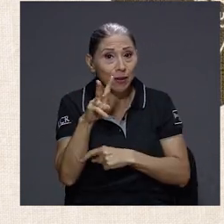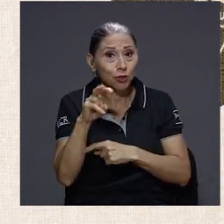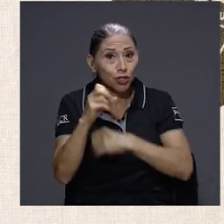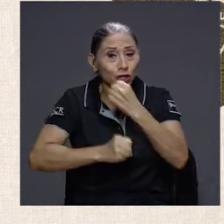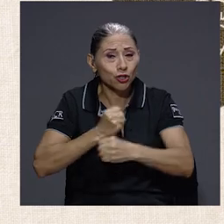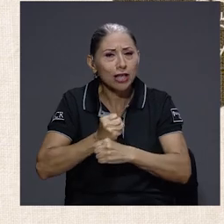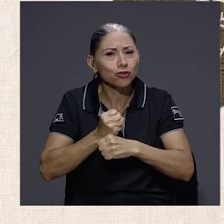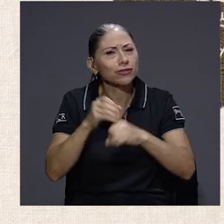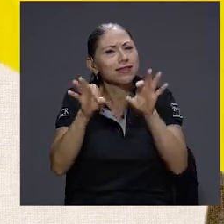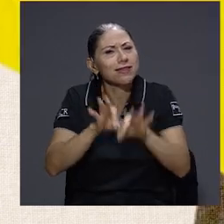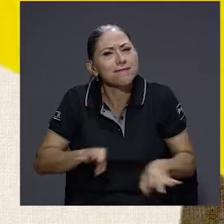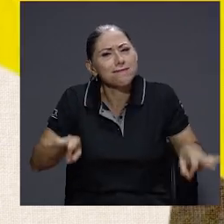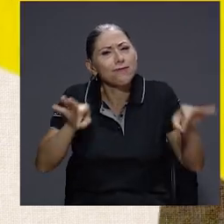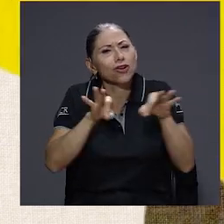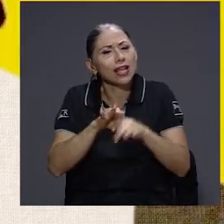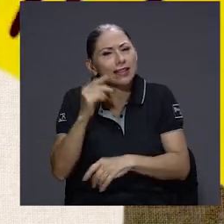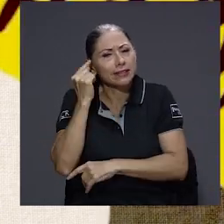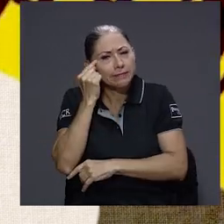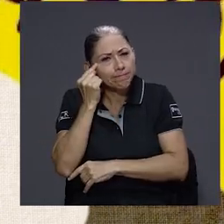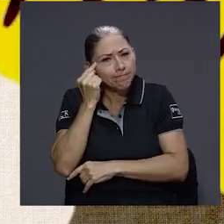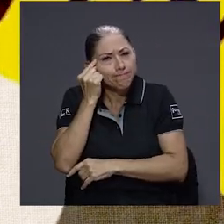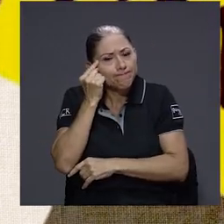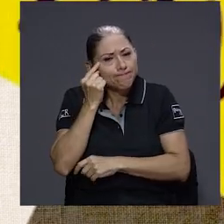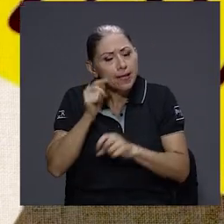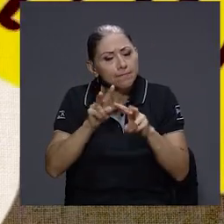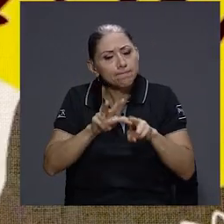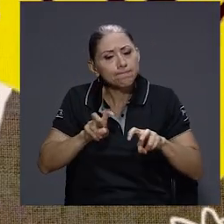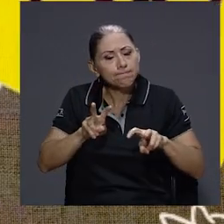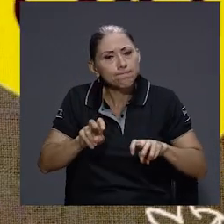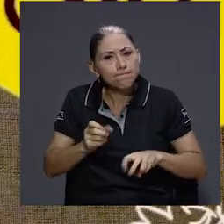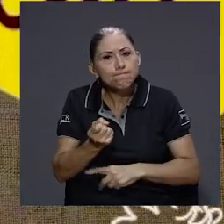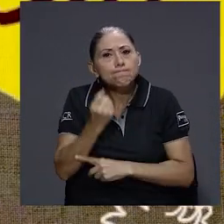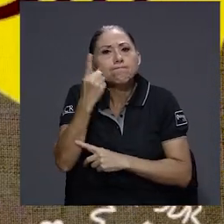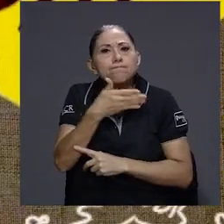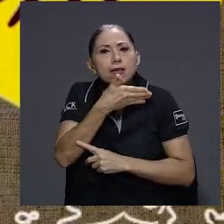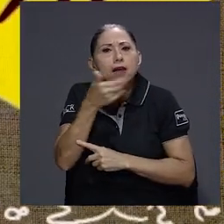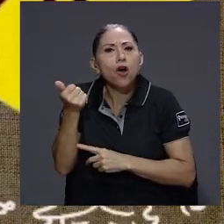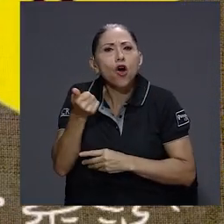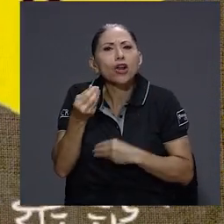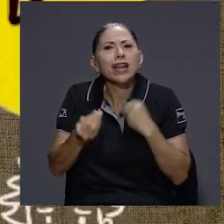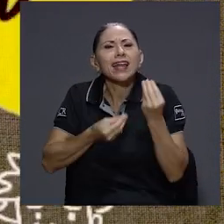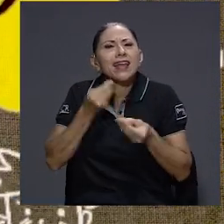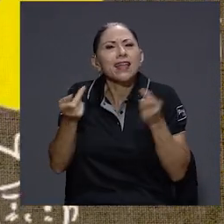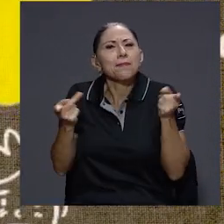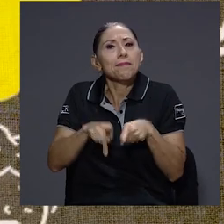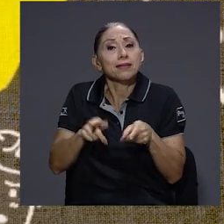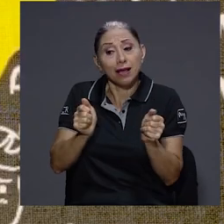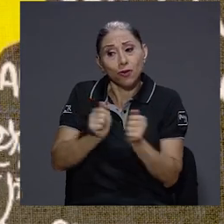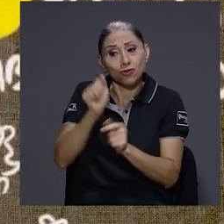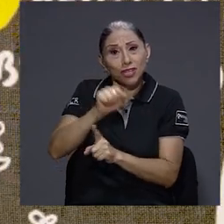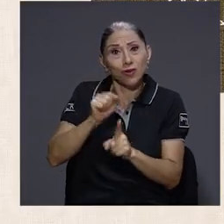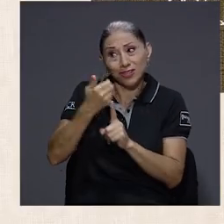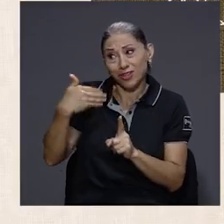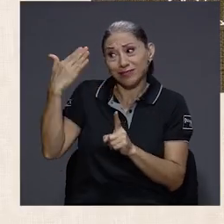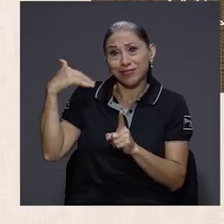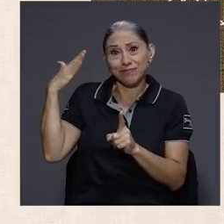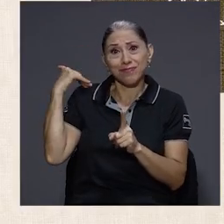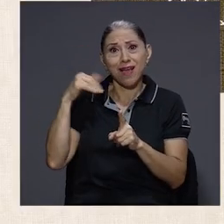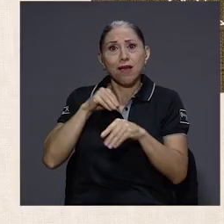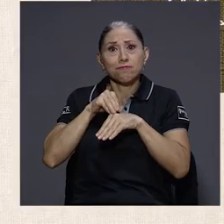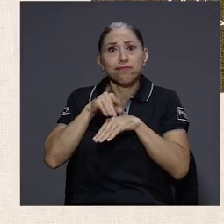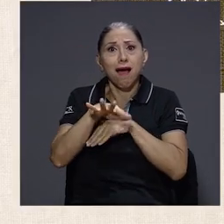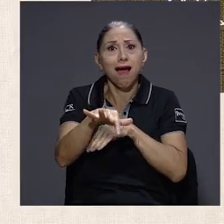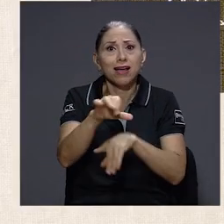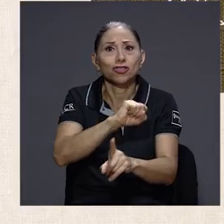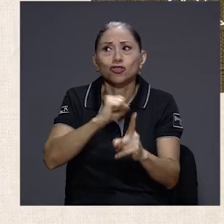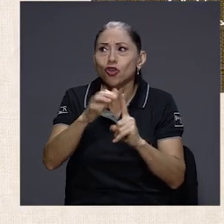análisis, una reflexión que nos permita entender mejor las implicaciones que aquellos hechos tuvieron para la